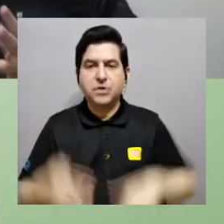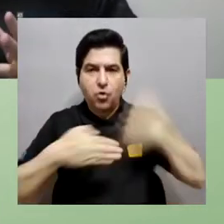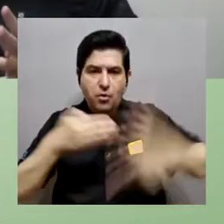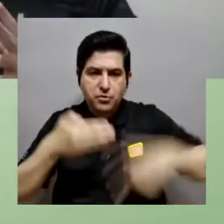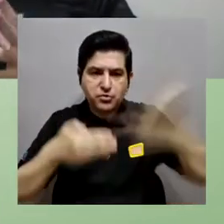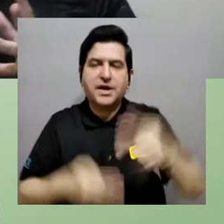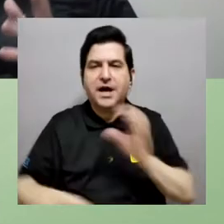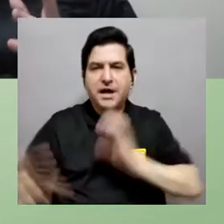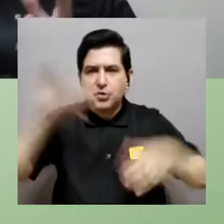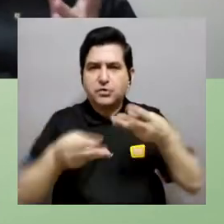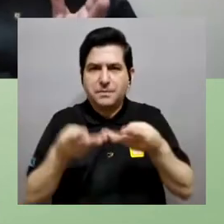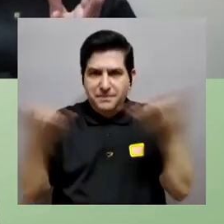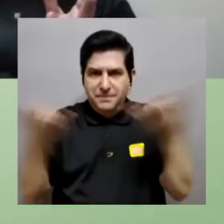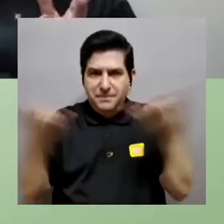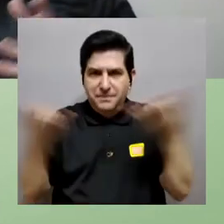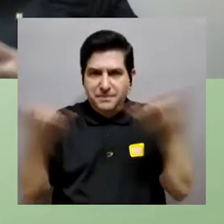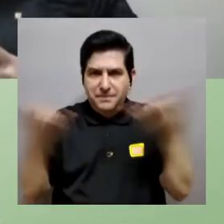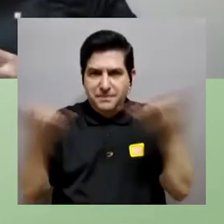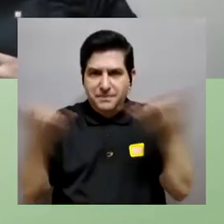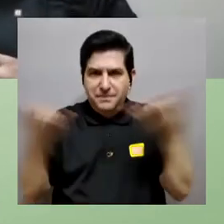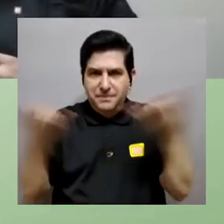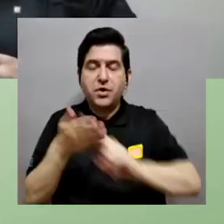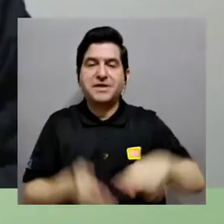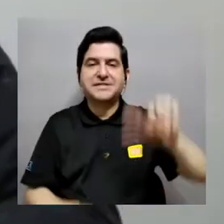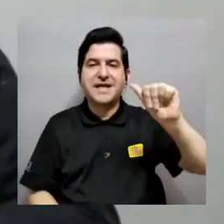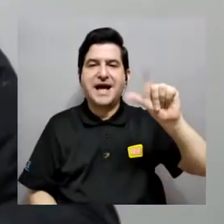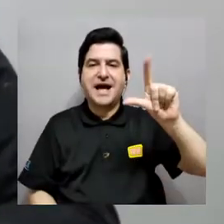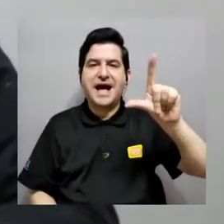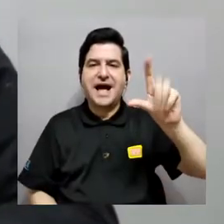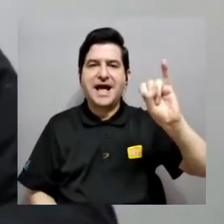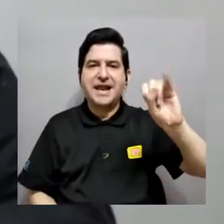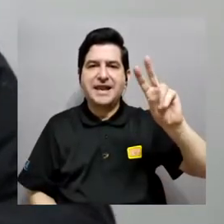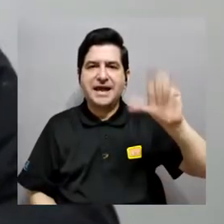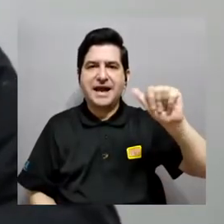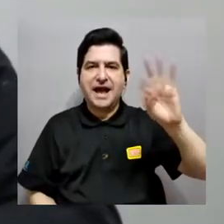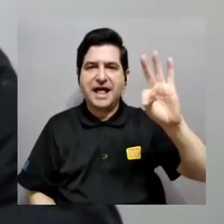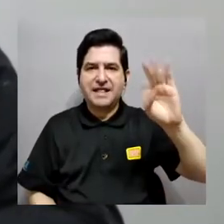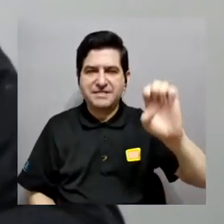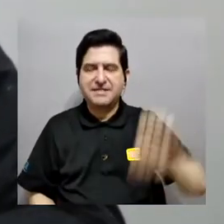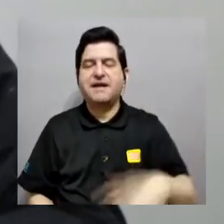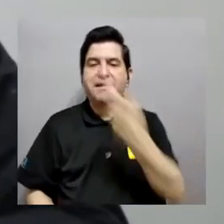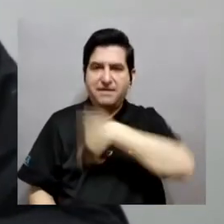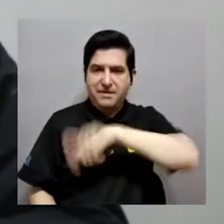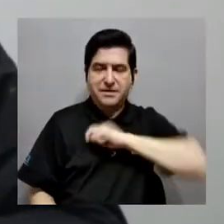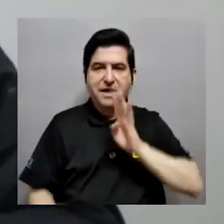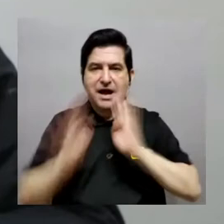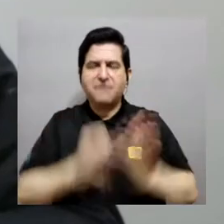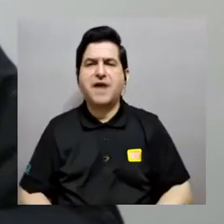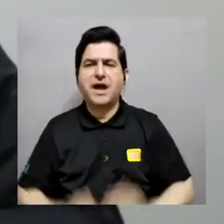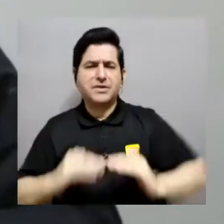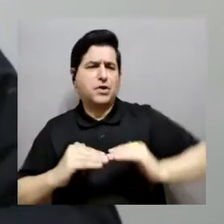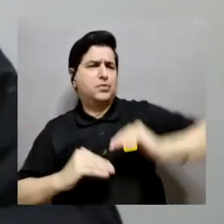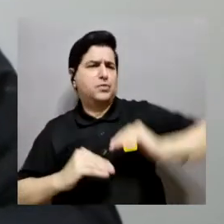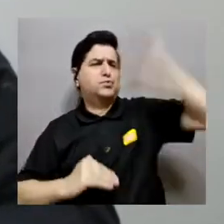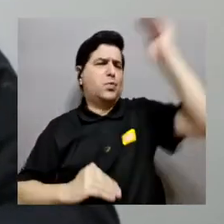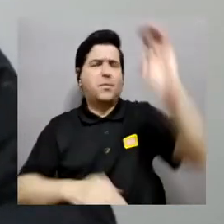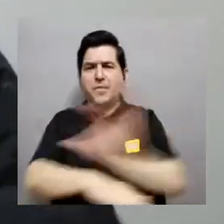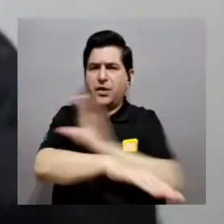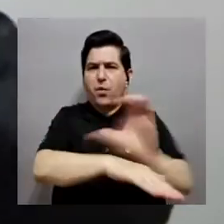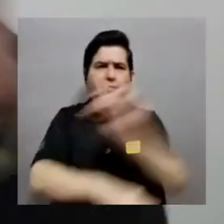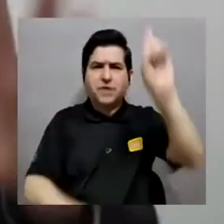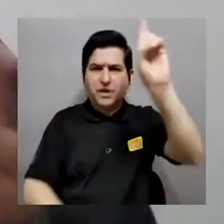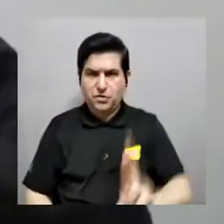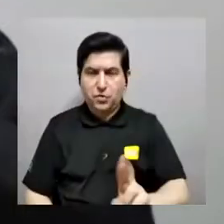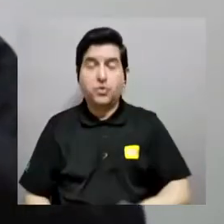ciencia de materiales de la Universidad de Alicante, España, y nos va a estar hablando de supercomputadoras en Costa